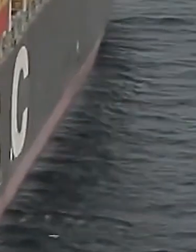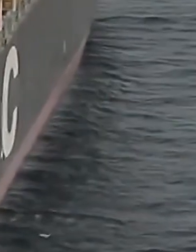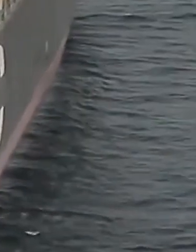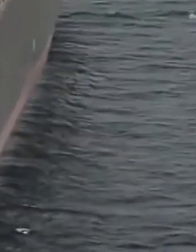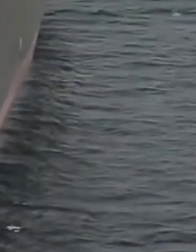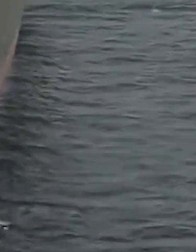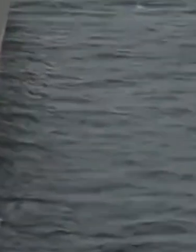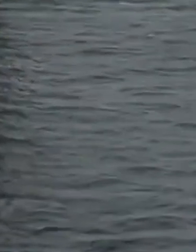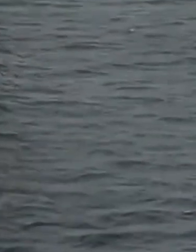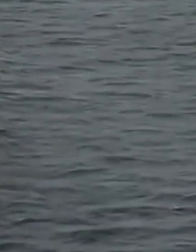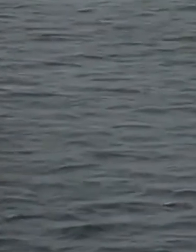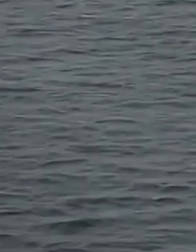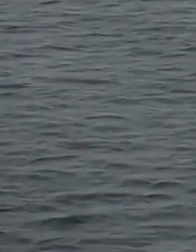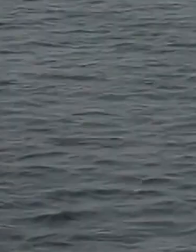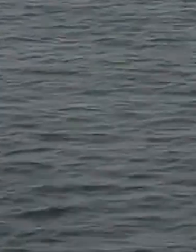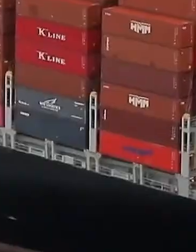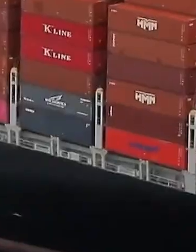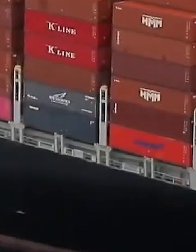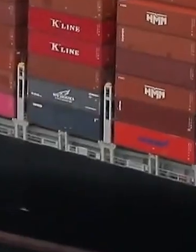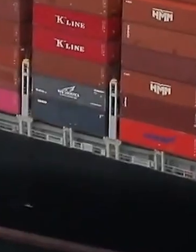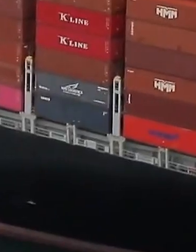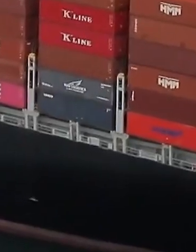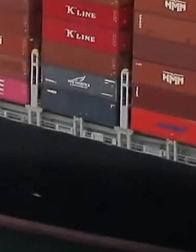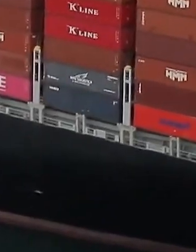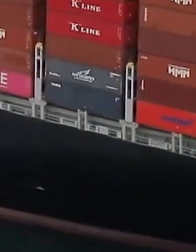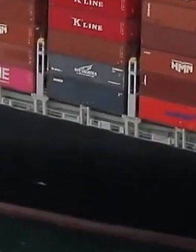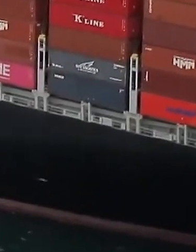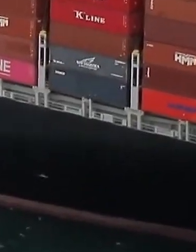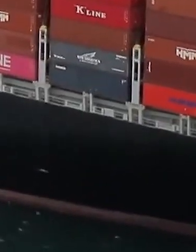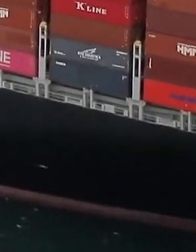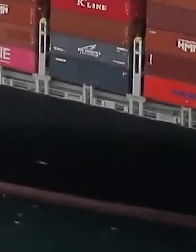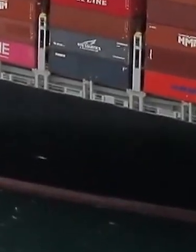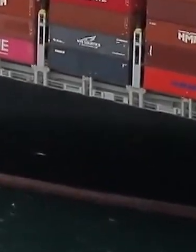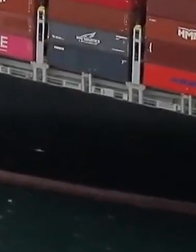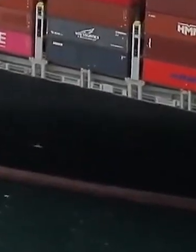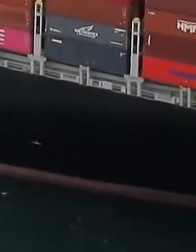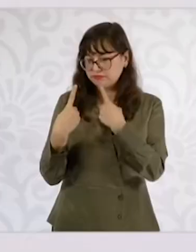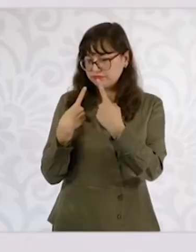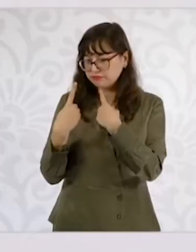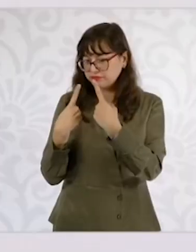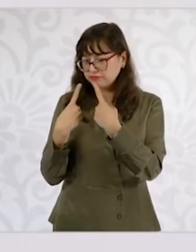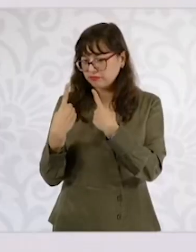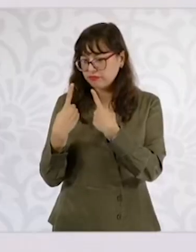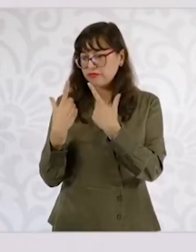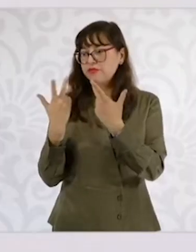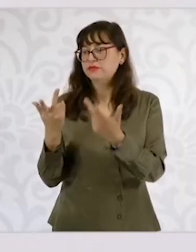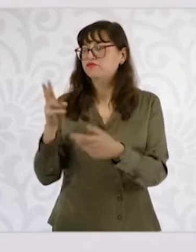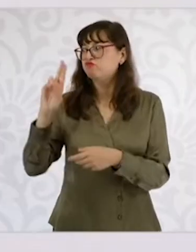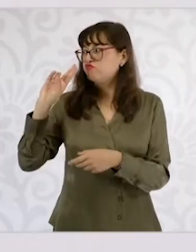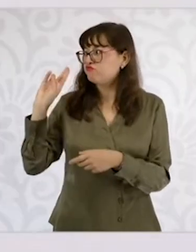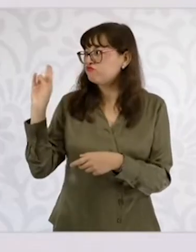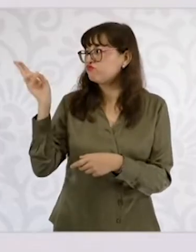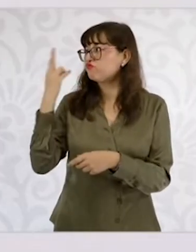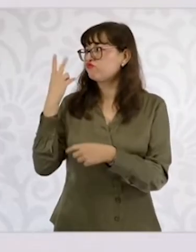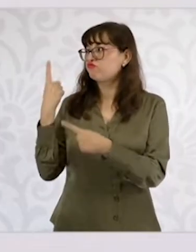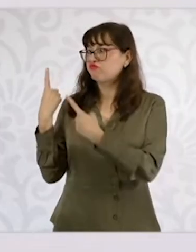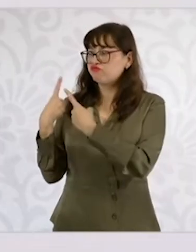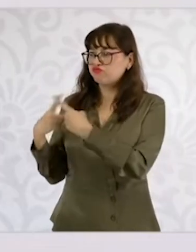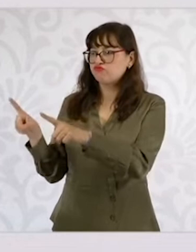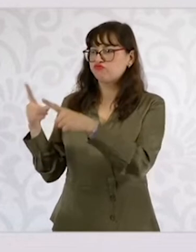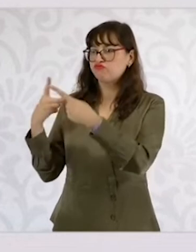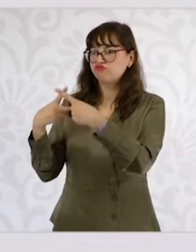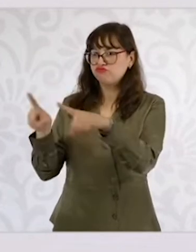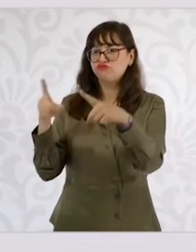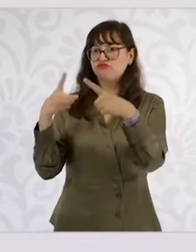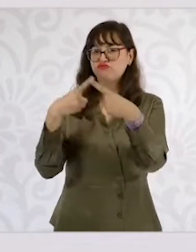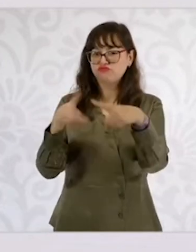respaldo de empresarios tanto nacionales como estadounidenses, y reiteró su confianza en que las relaciones bilaterales con Estados Unidos se manejarán con dignidad